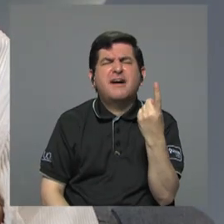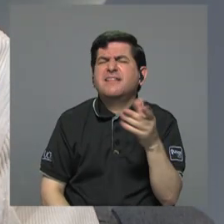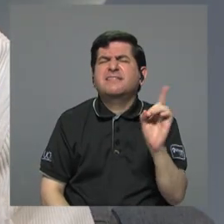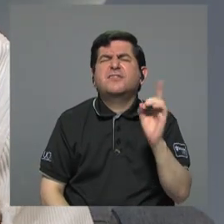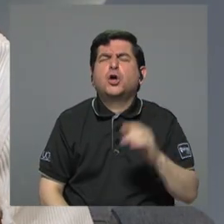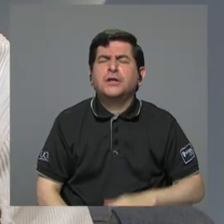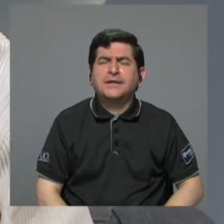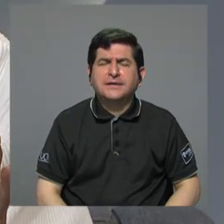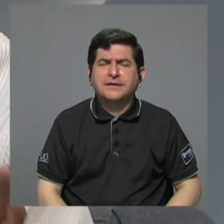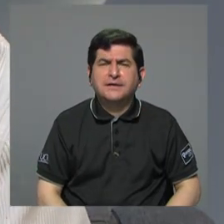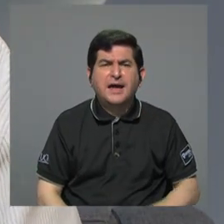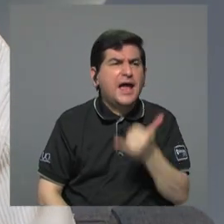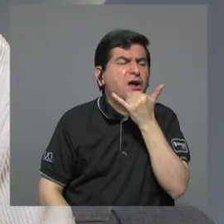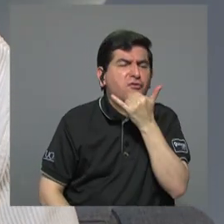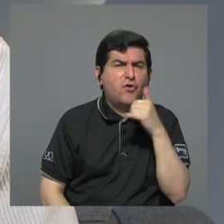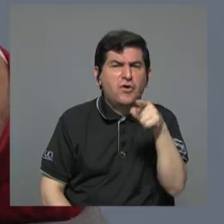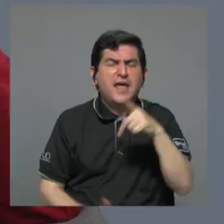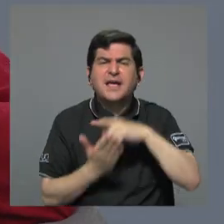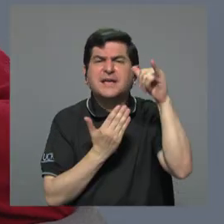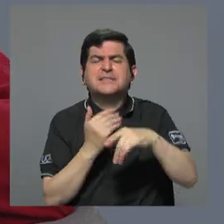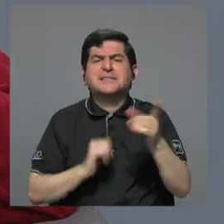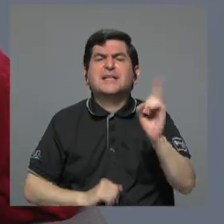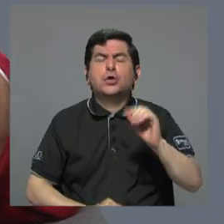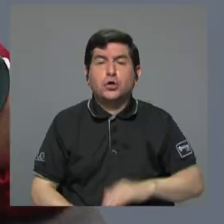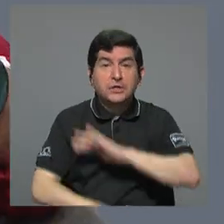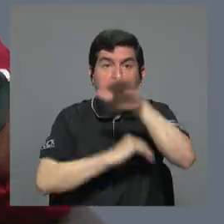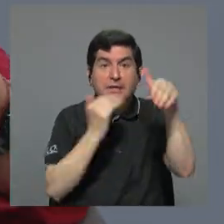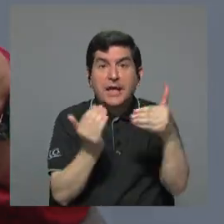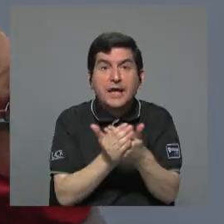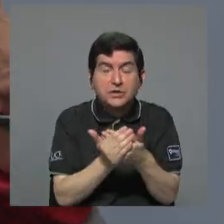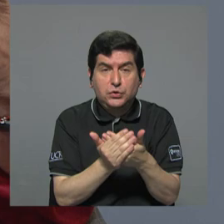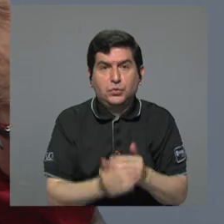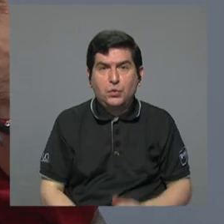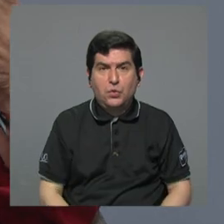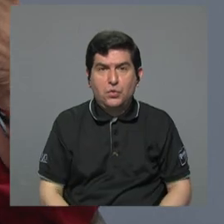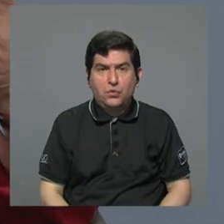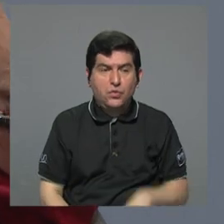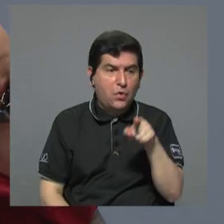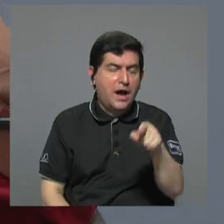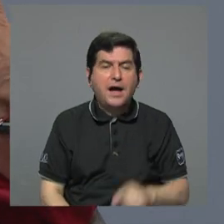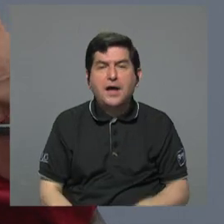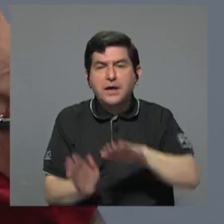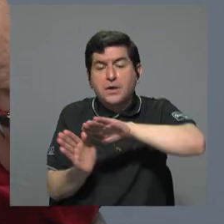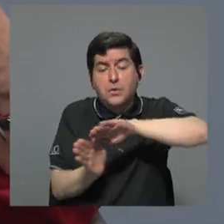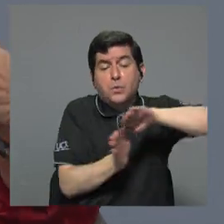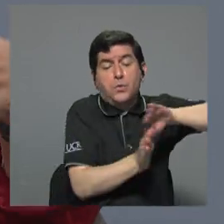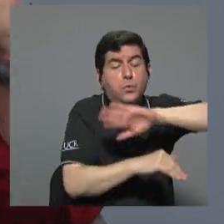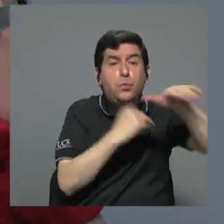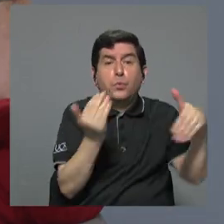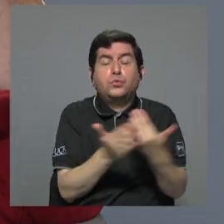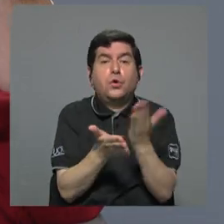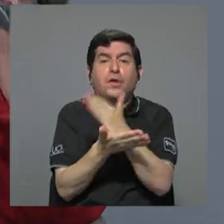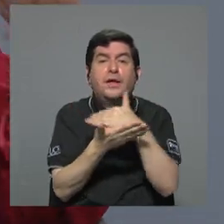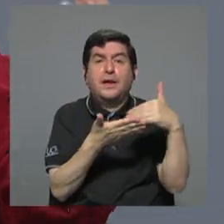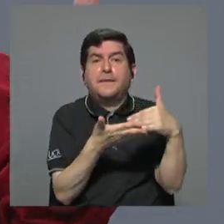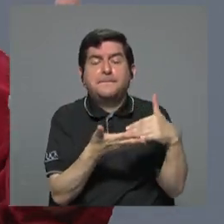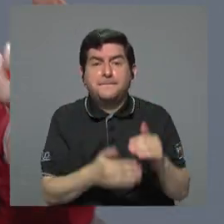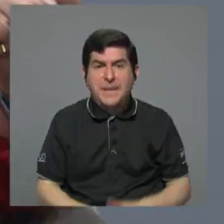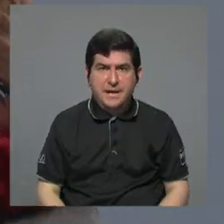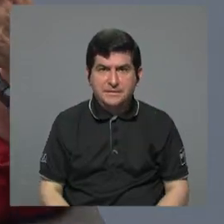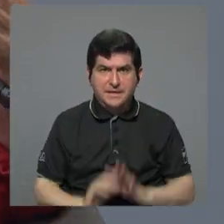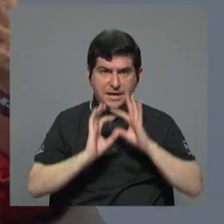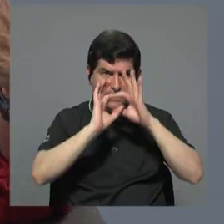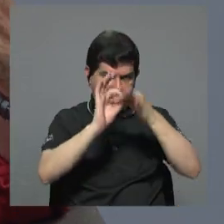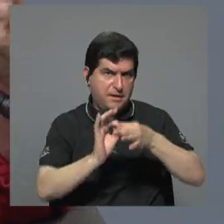¿Dónde le ve errores? Está en todo lo se está dejando de lado todo lo que es la parte del